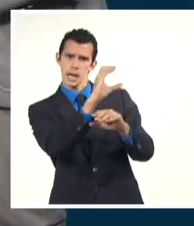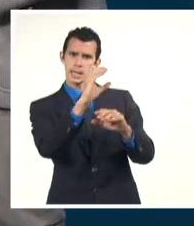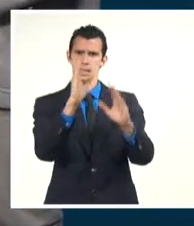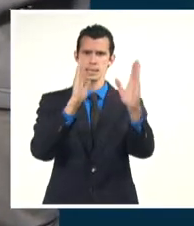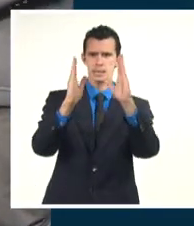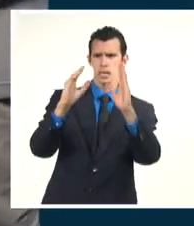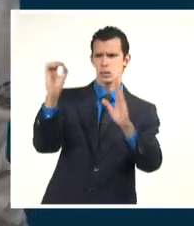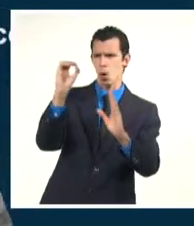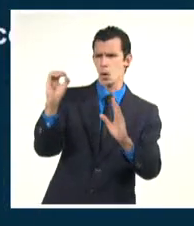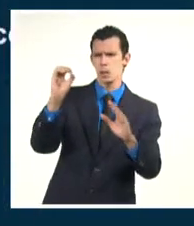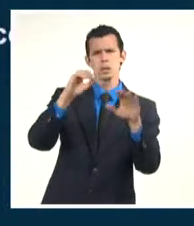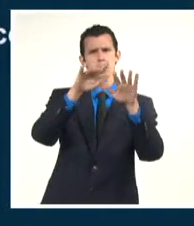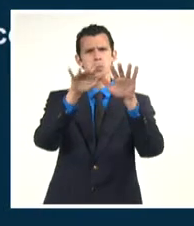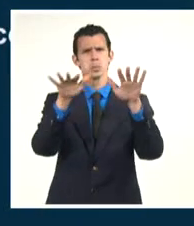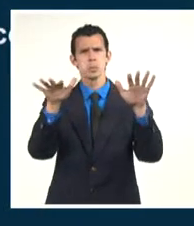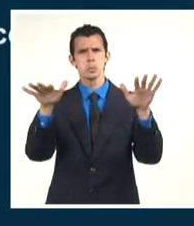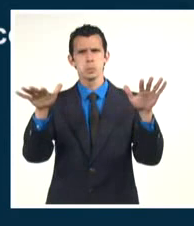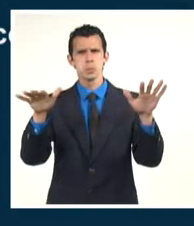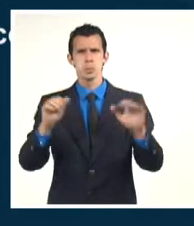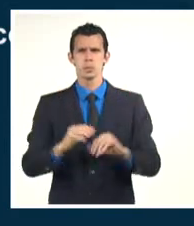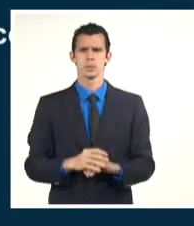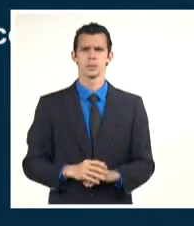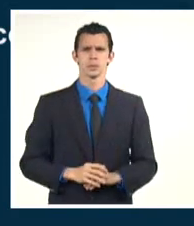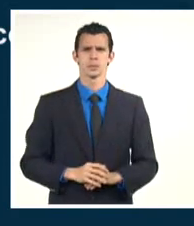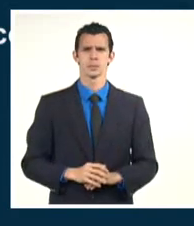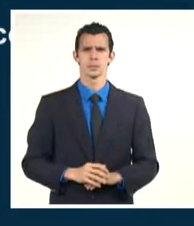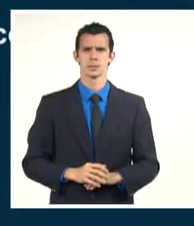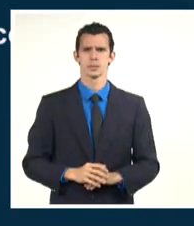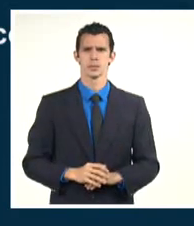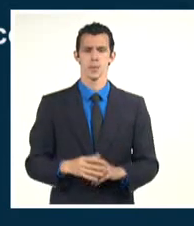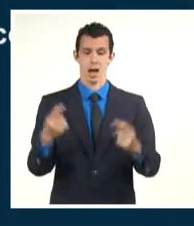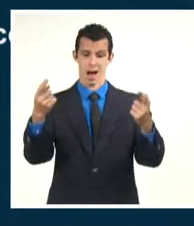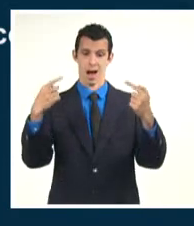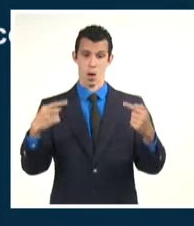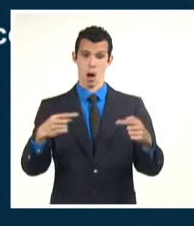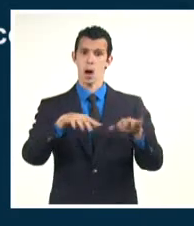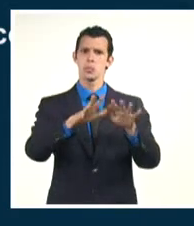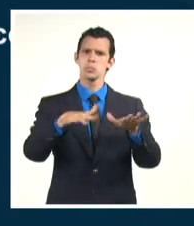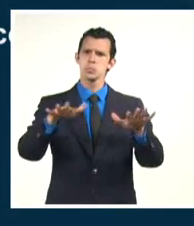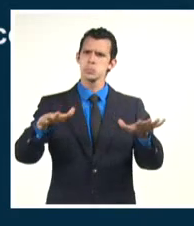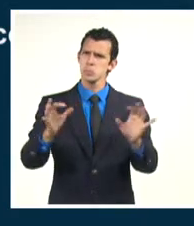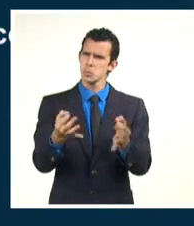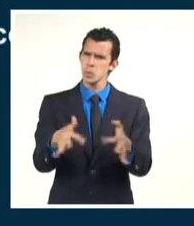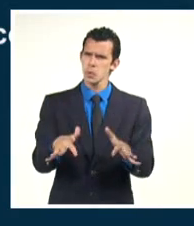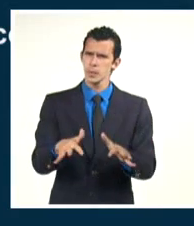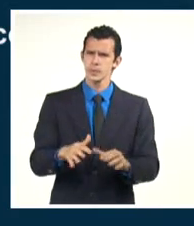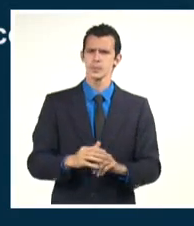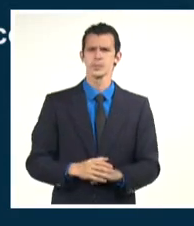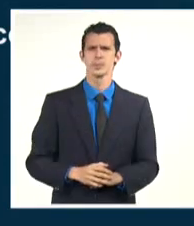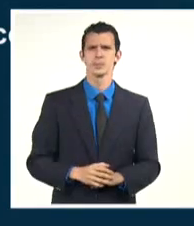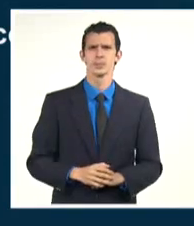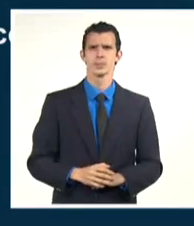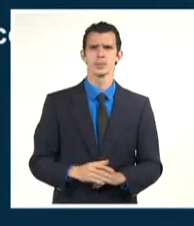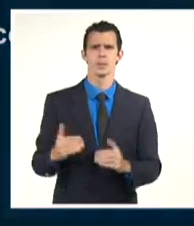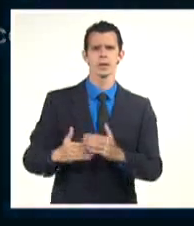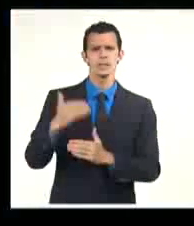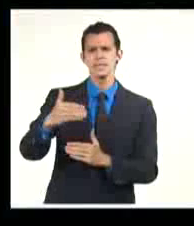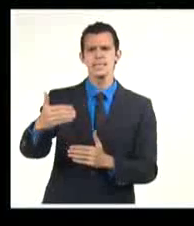oleaje en la costa sur de ambas regiones. Para los próximos días, como les dije, el martes puede